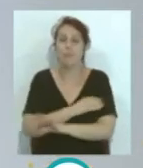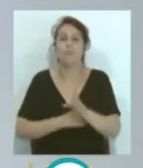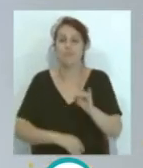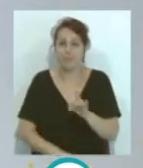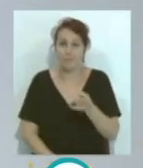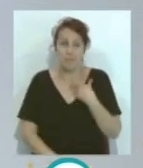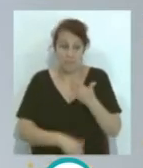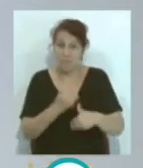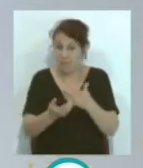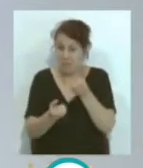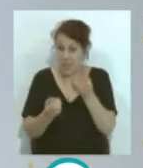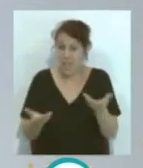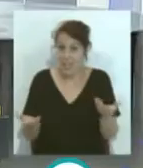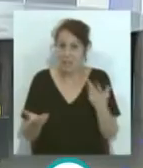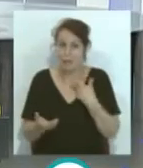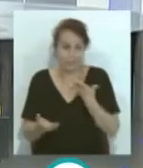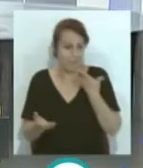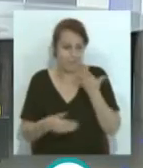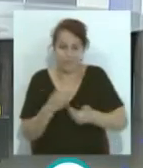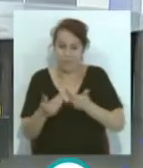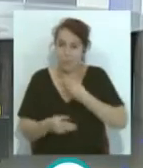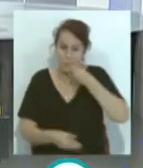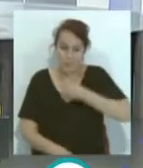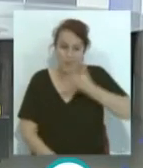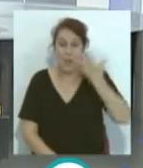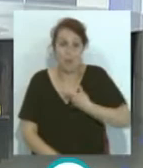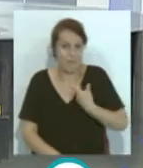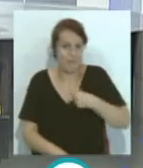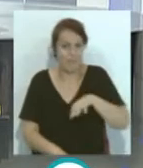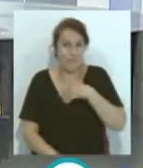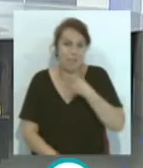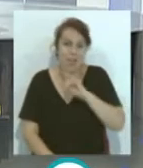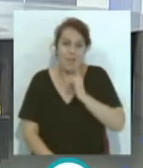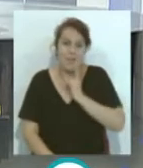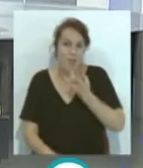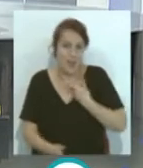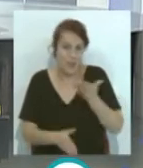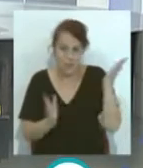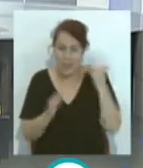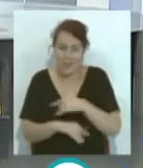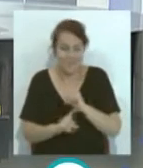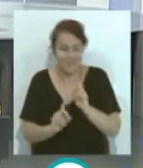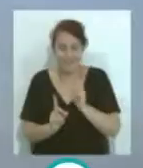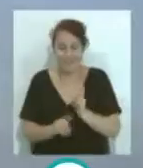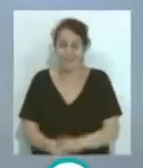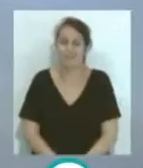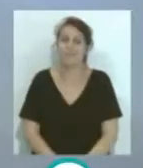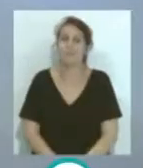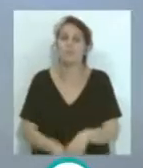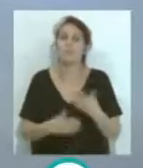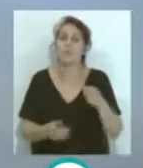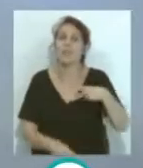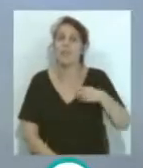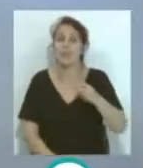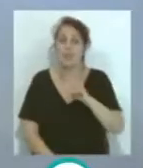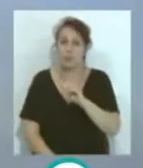les va bien... ...no están como para ser supersticiosos... ...no, no, no, nada de eso... ...bueno Nacho